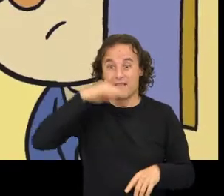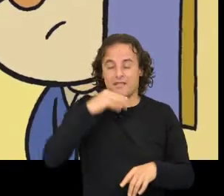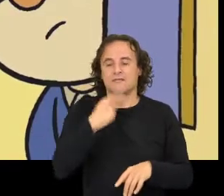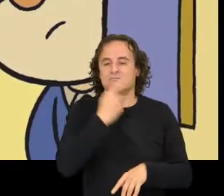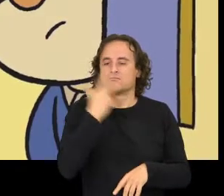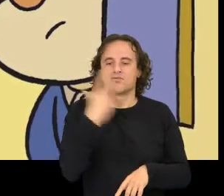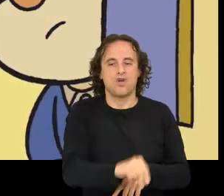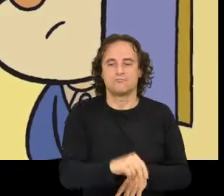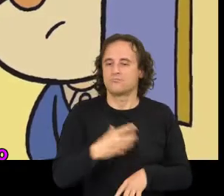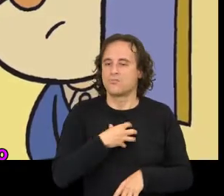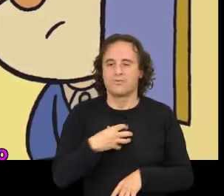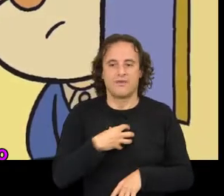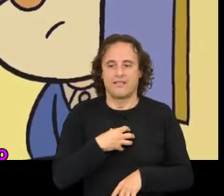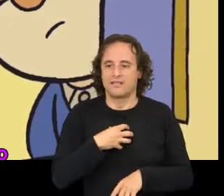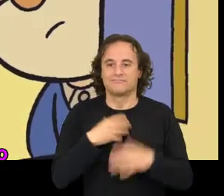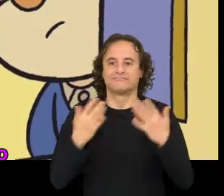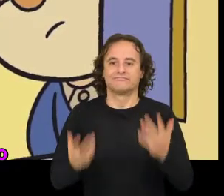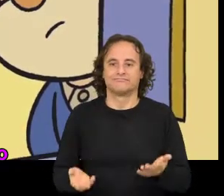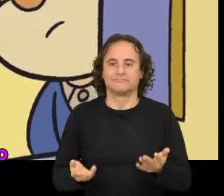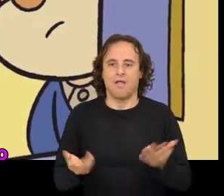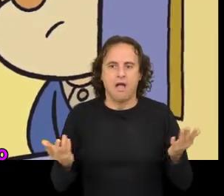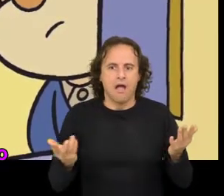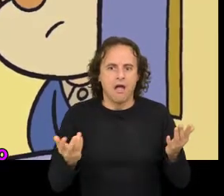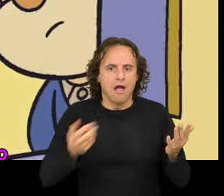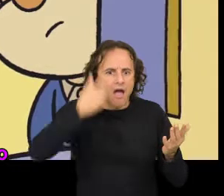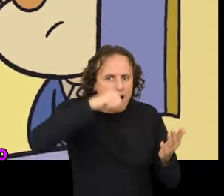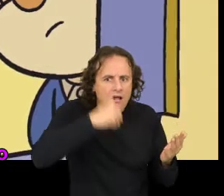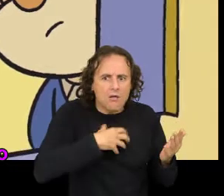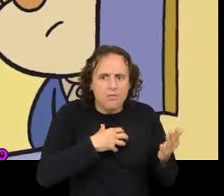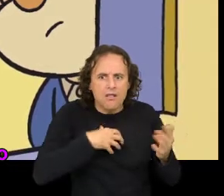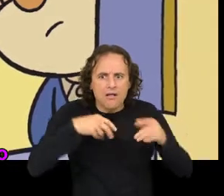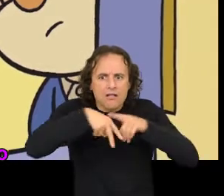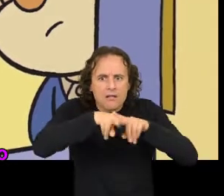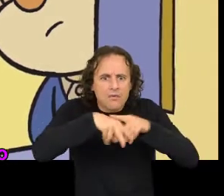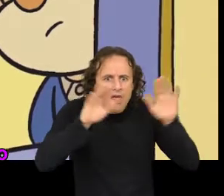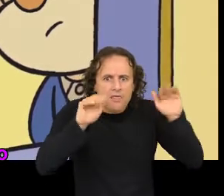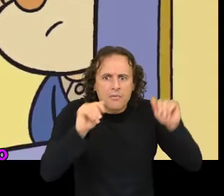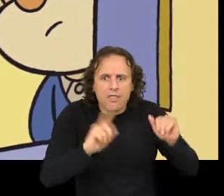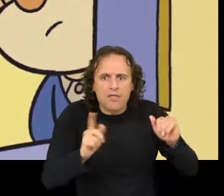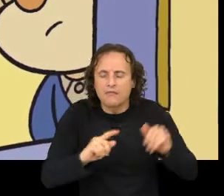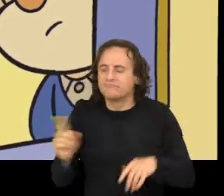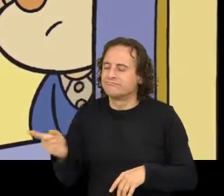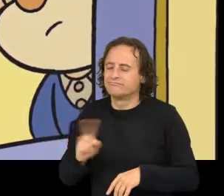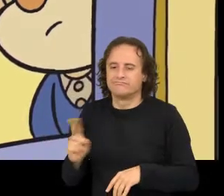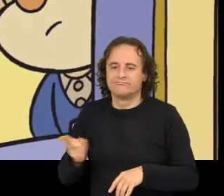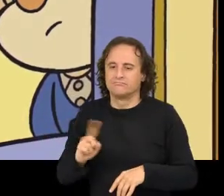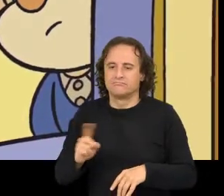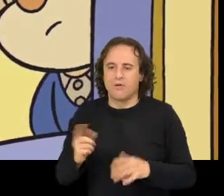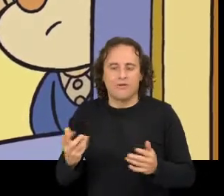o deixou seu pai Ai, e o neno non puido despedirse do tropecista Non,